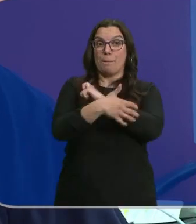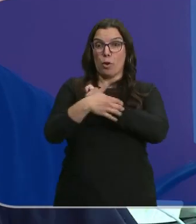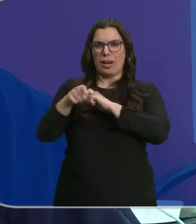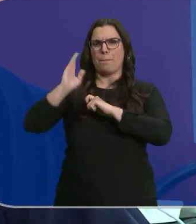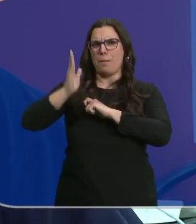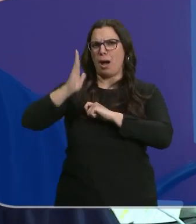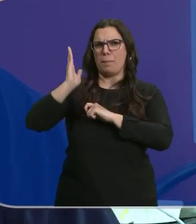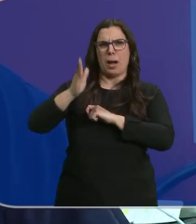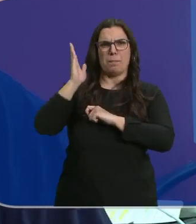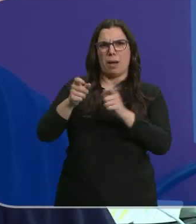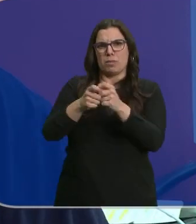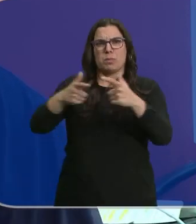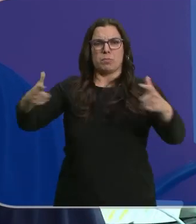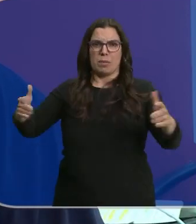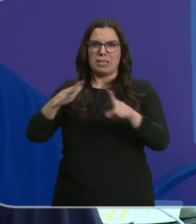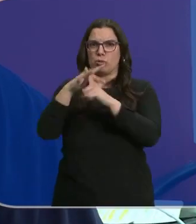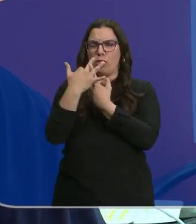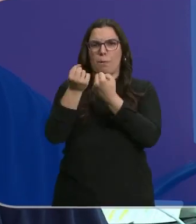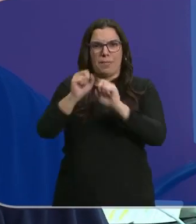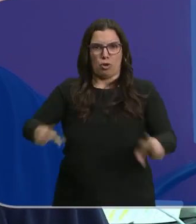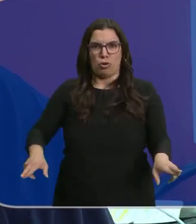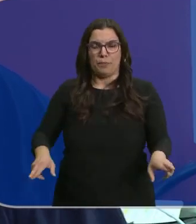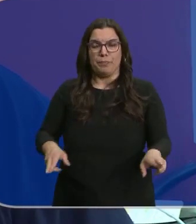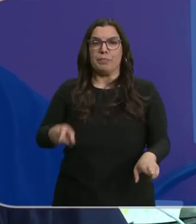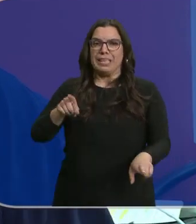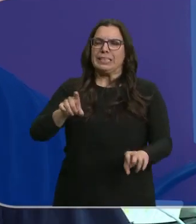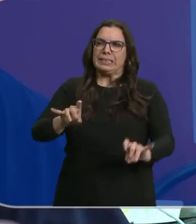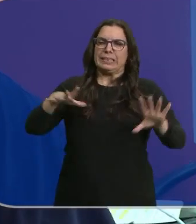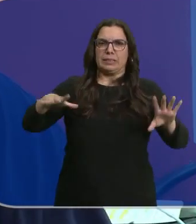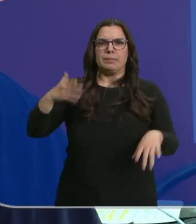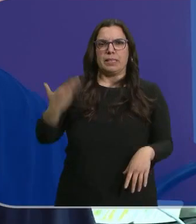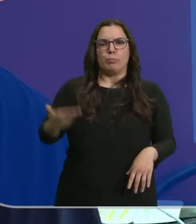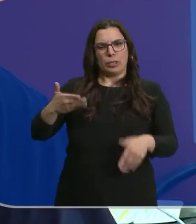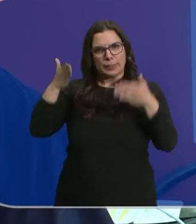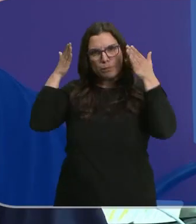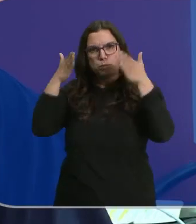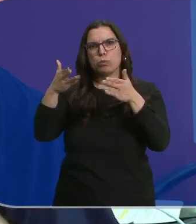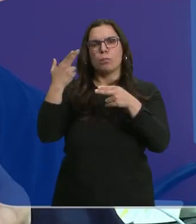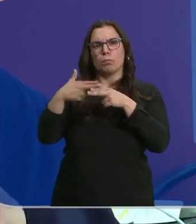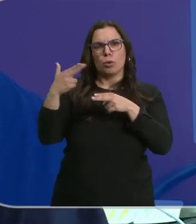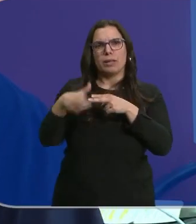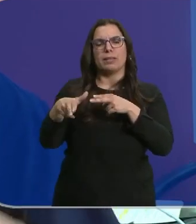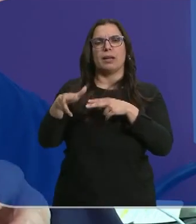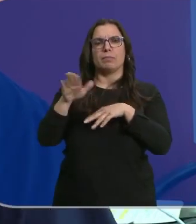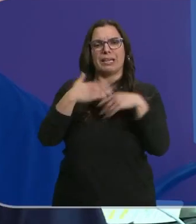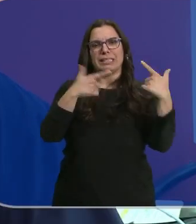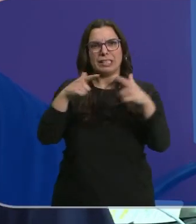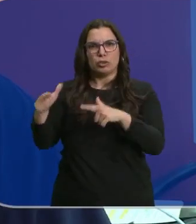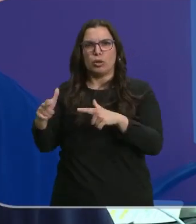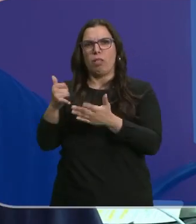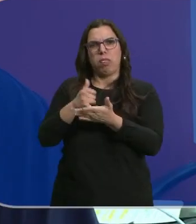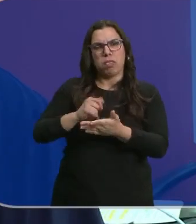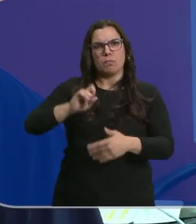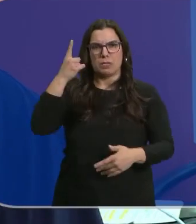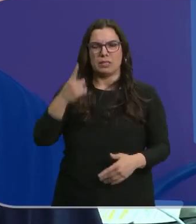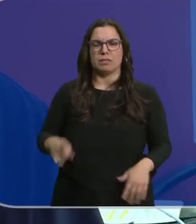es la que más ha aumentado y la que peor está. Por lo tanto, es especialmente importante incidir en esas políticas focalizadas en los sectores más